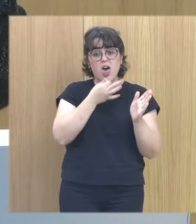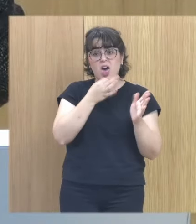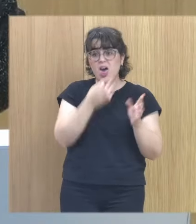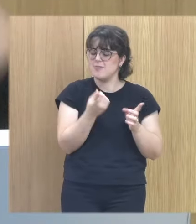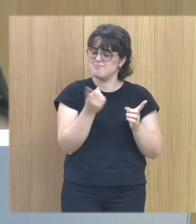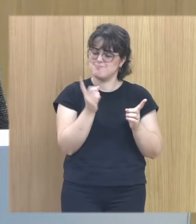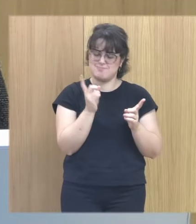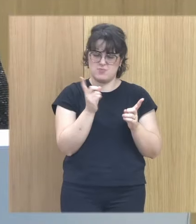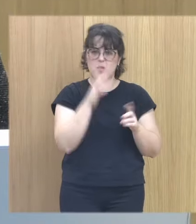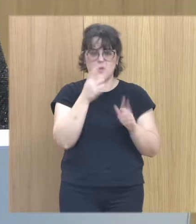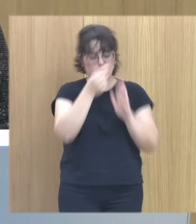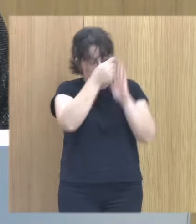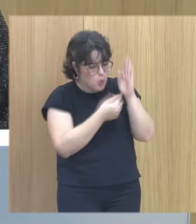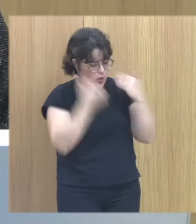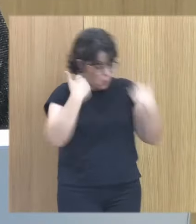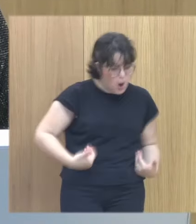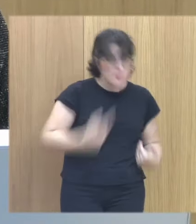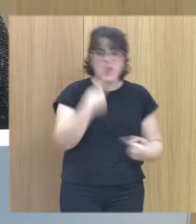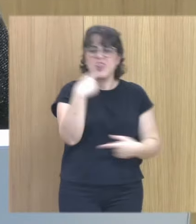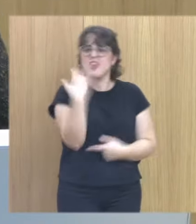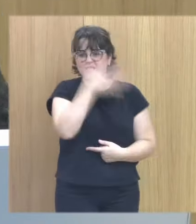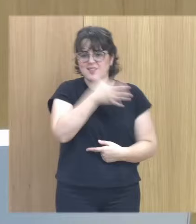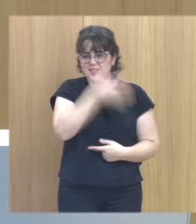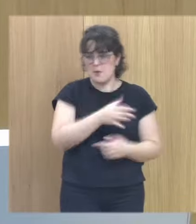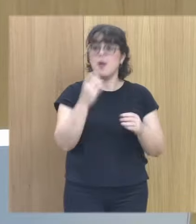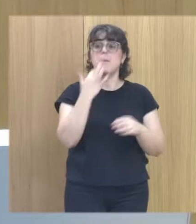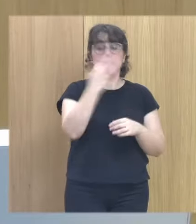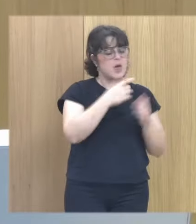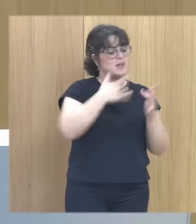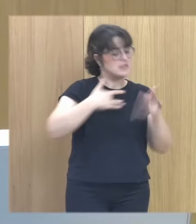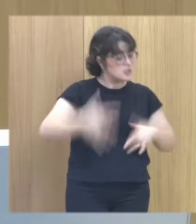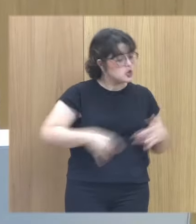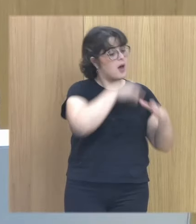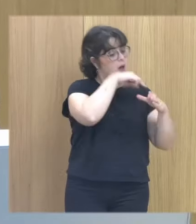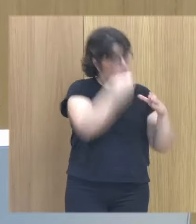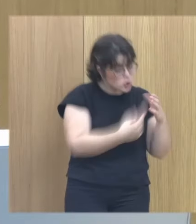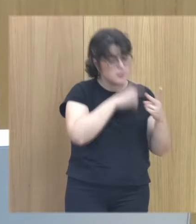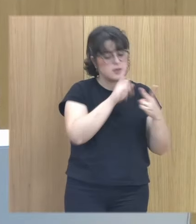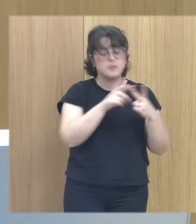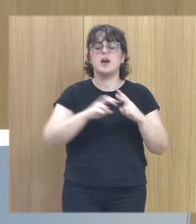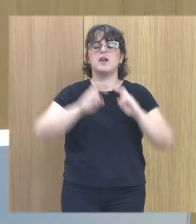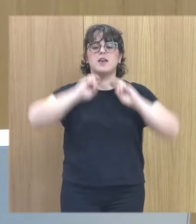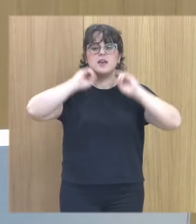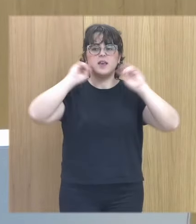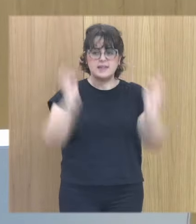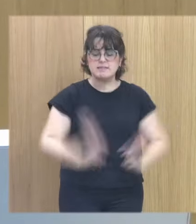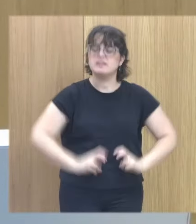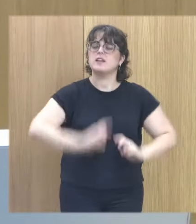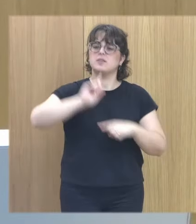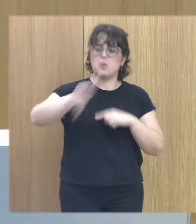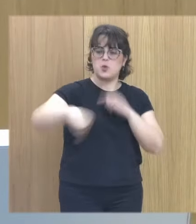los indicadores entonces hay una sintomatología por agotamiento y hay una sintomatología por estrés postraumático y hay una